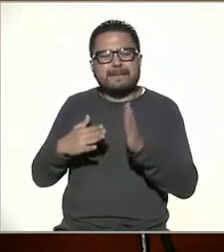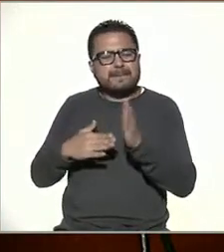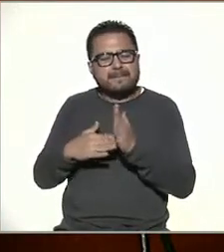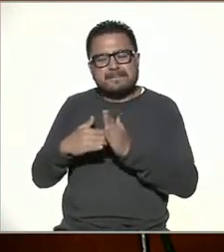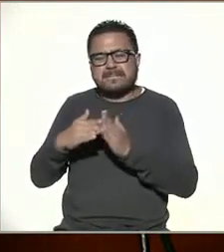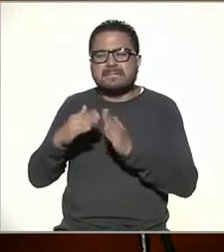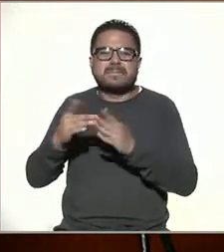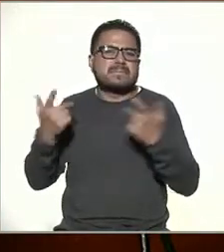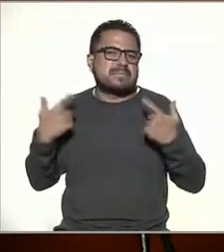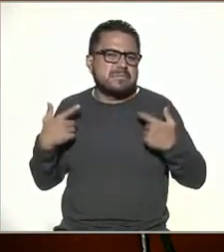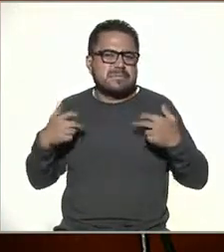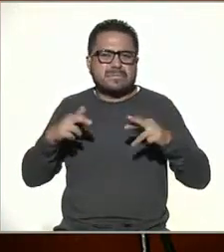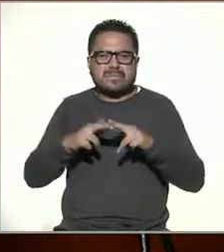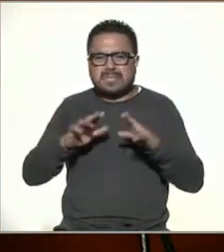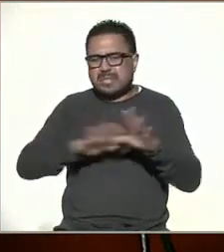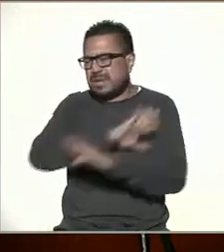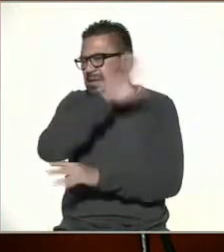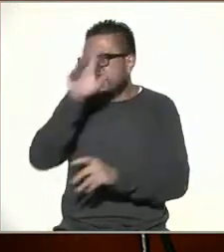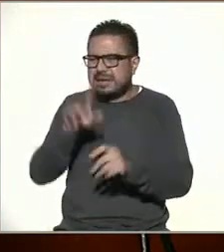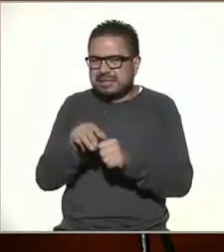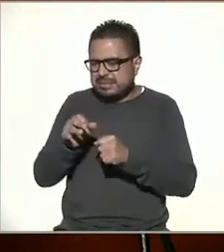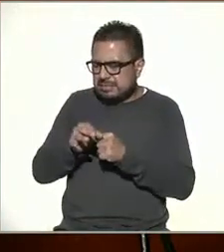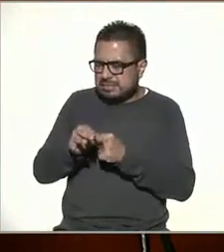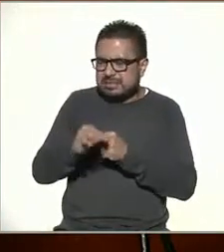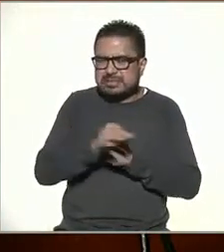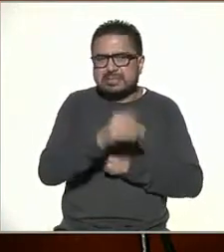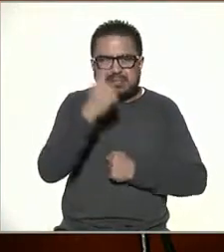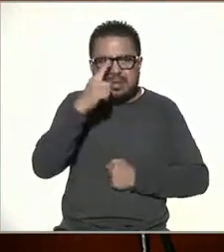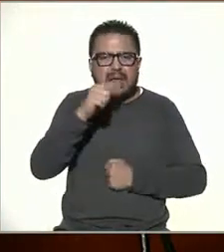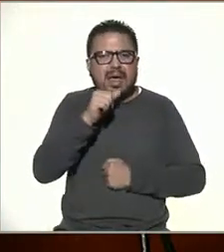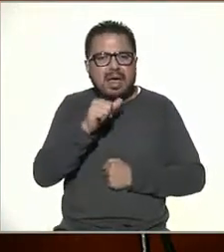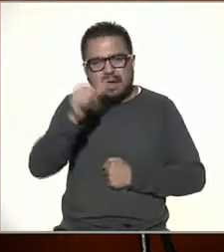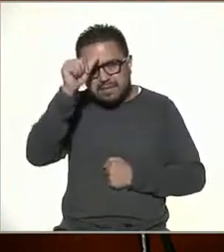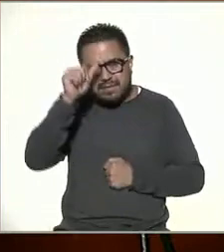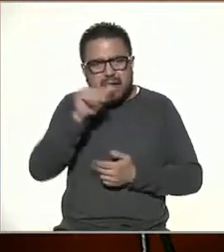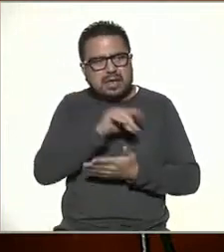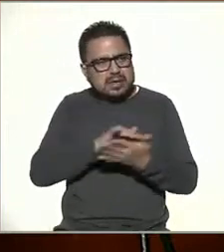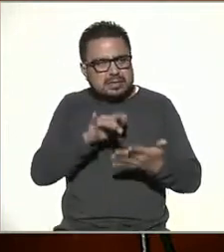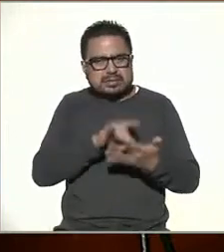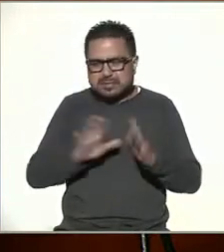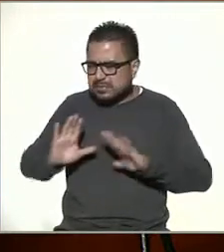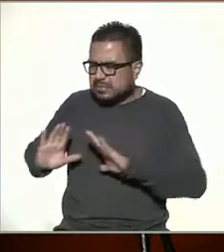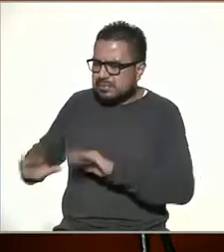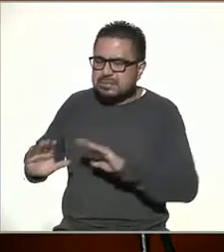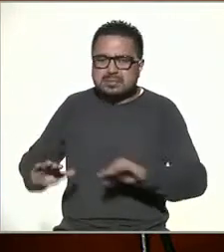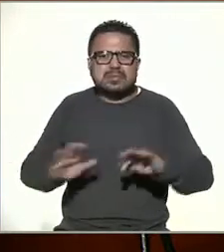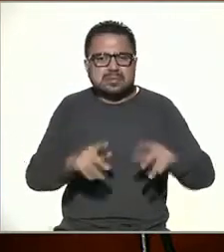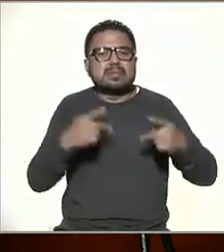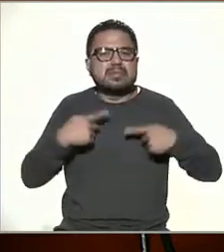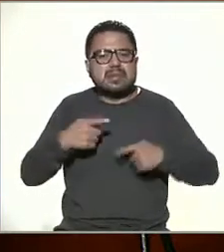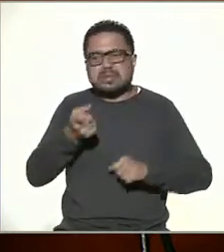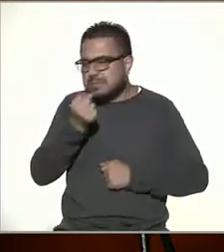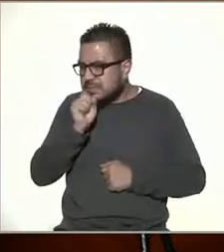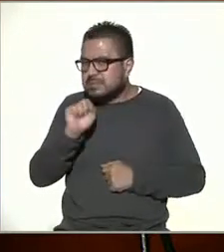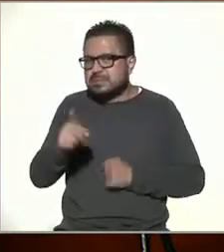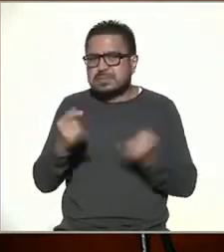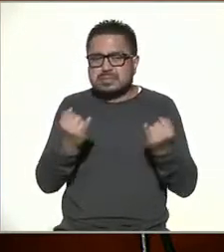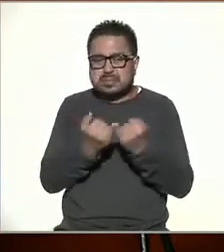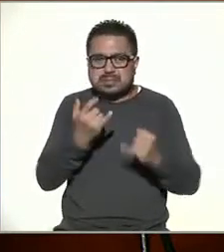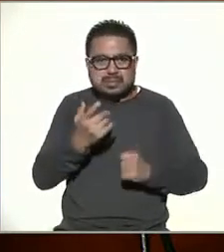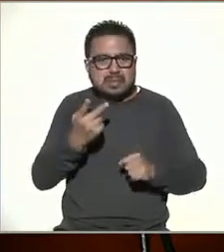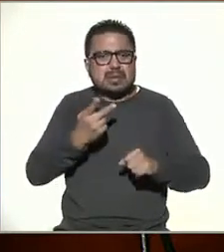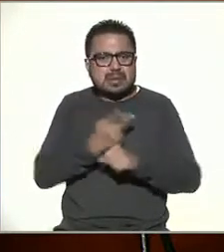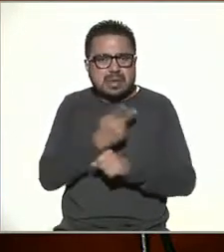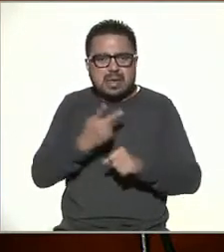maestros a los diferentes, a todos los rincones de nuestro país para alfabetizar a nuestra población, lo mismo debería de ocurrir en este sentido,